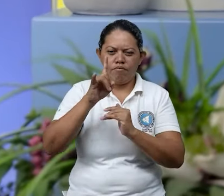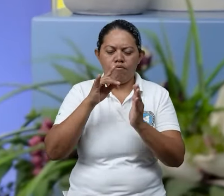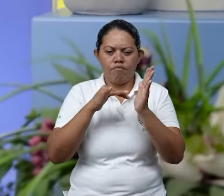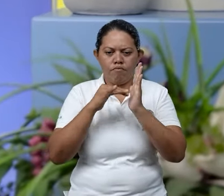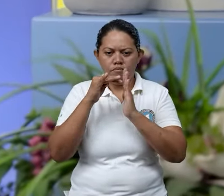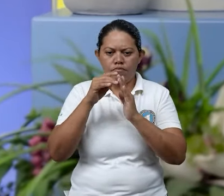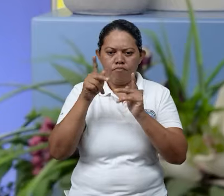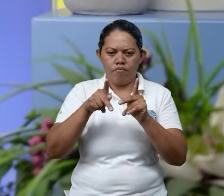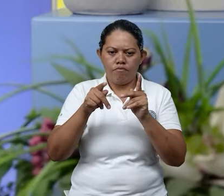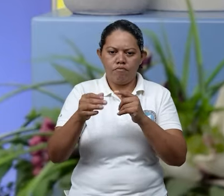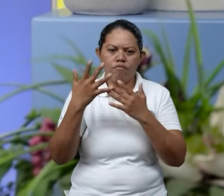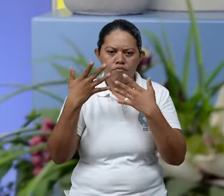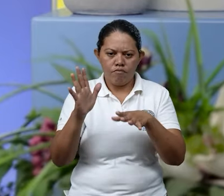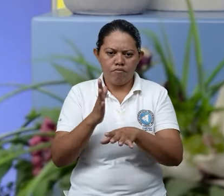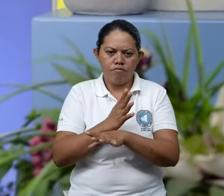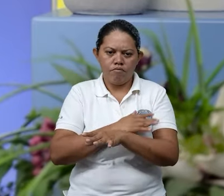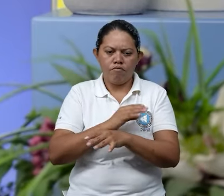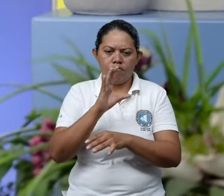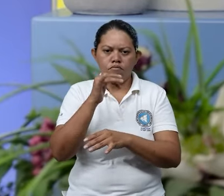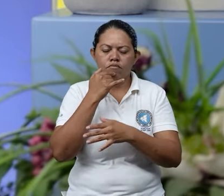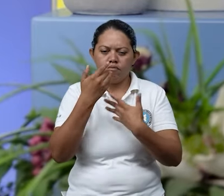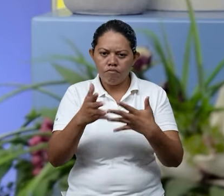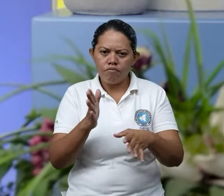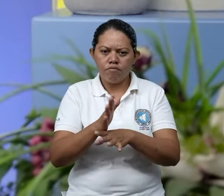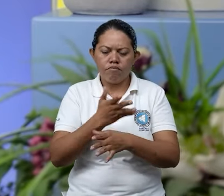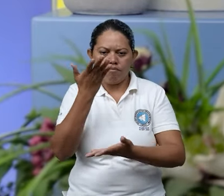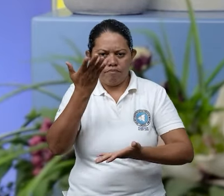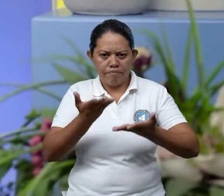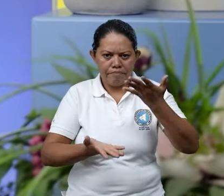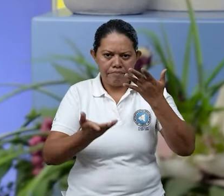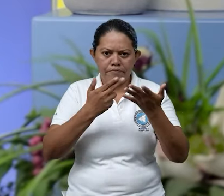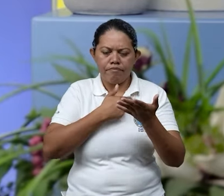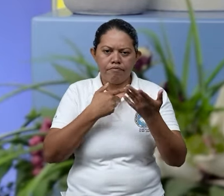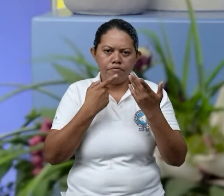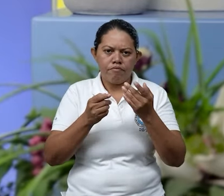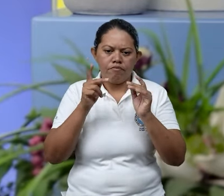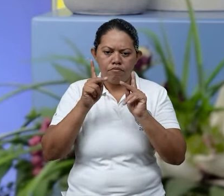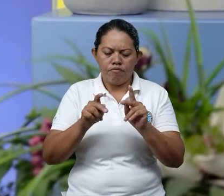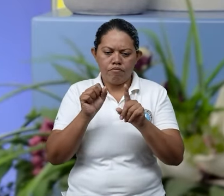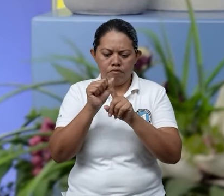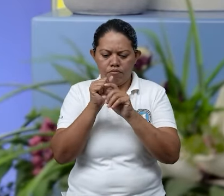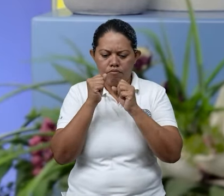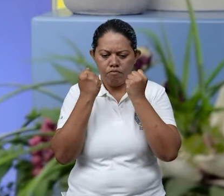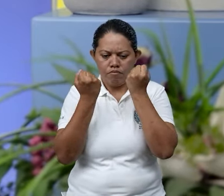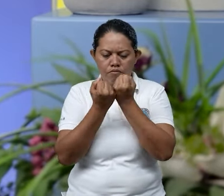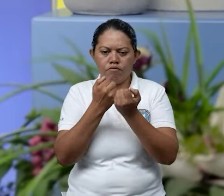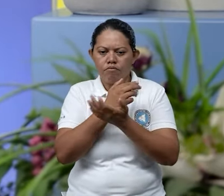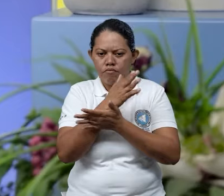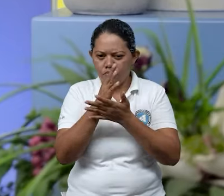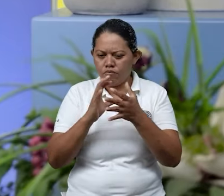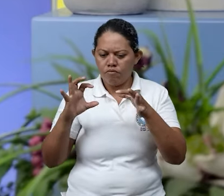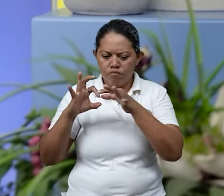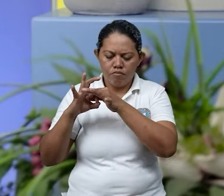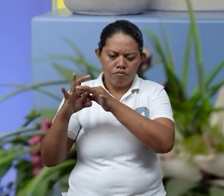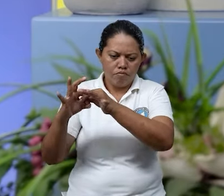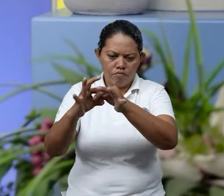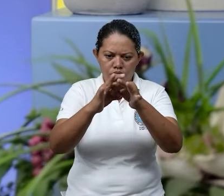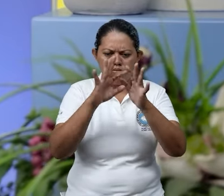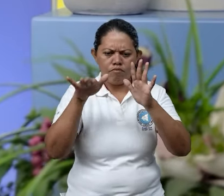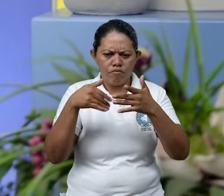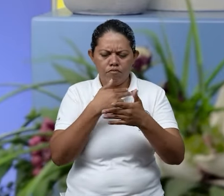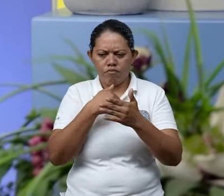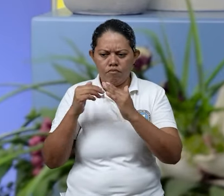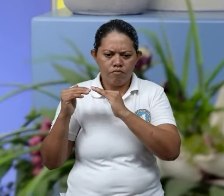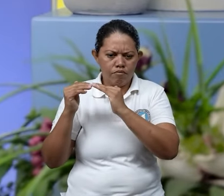.600 unidades territoriales entre barrios y comunidades, también sus organizaciones se pusieron al frente para, con toda